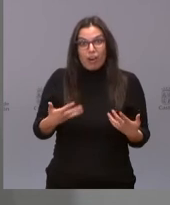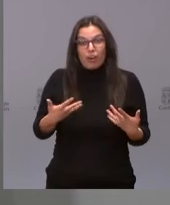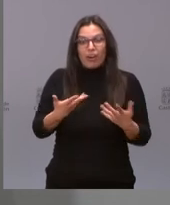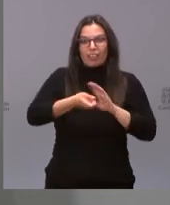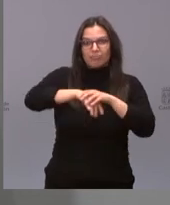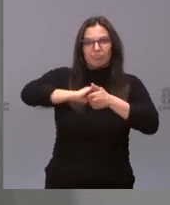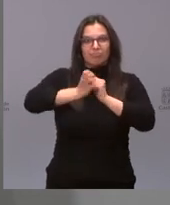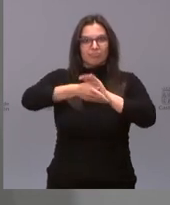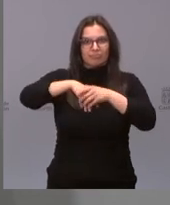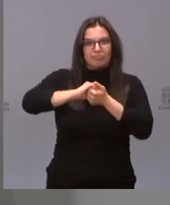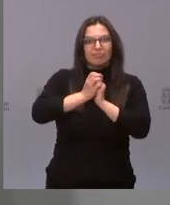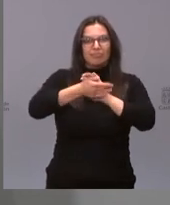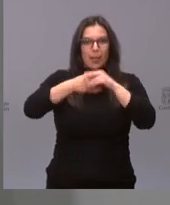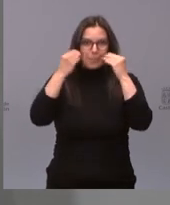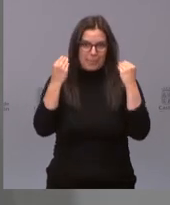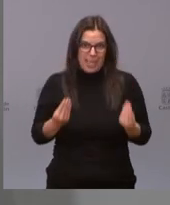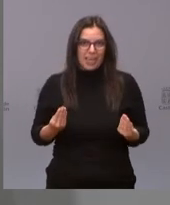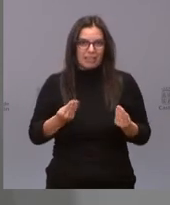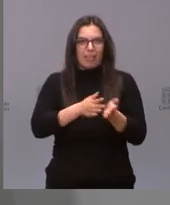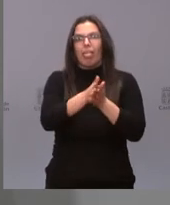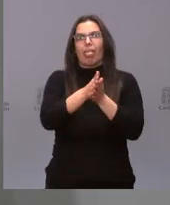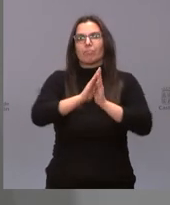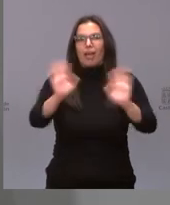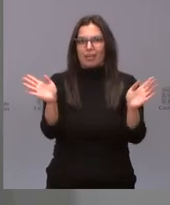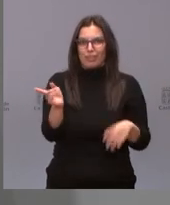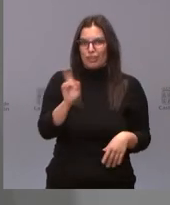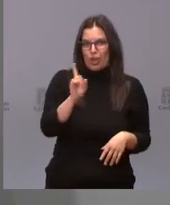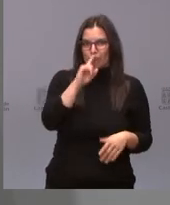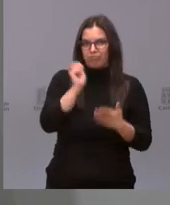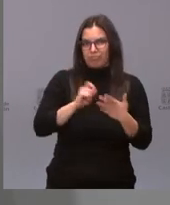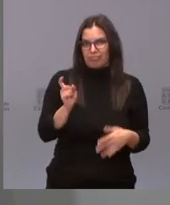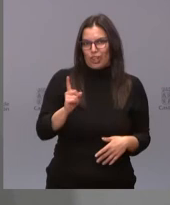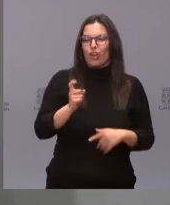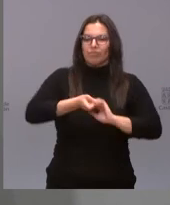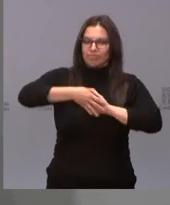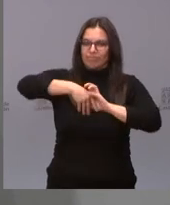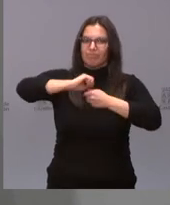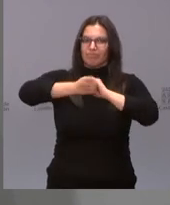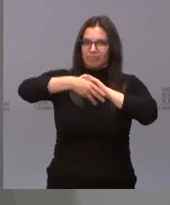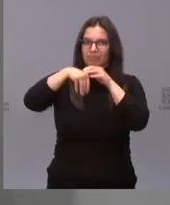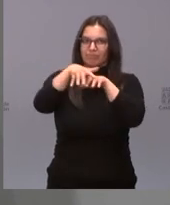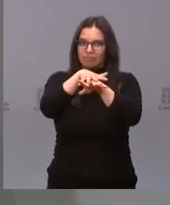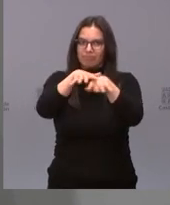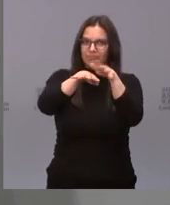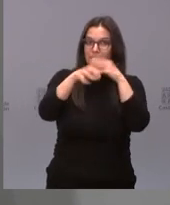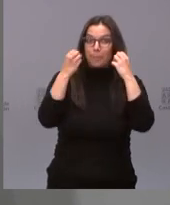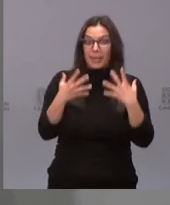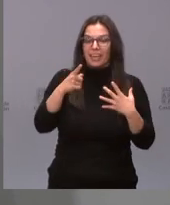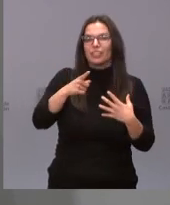lavarnos las manos bien lavadas y rápidamente y ya está, ha sido una buena